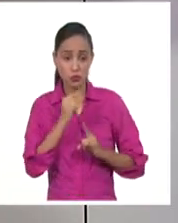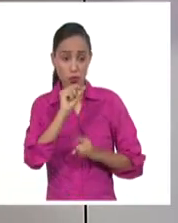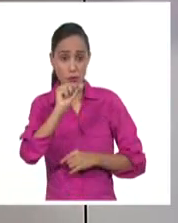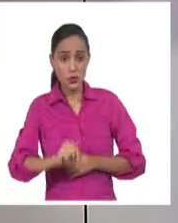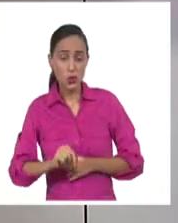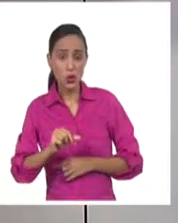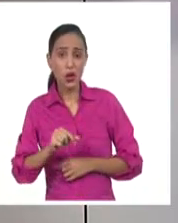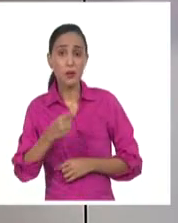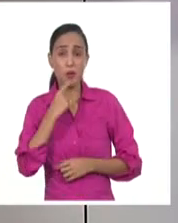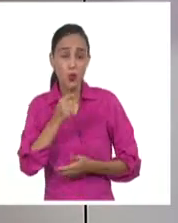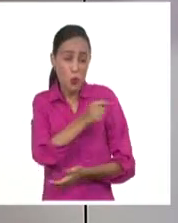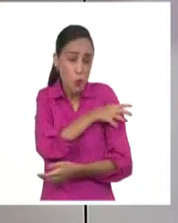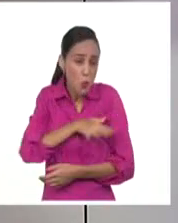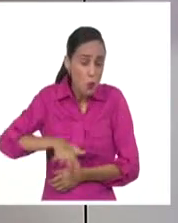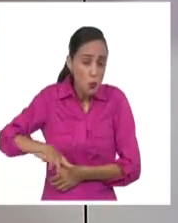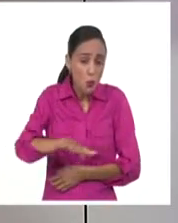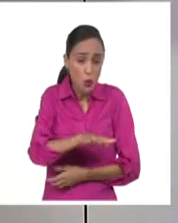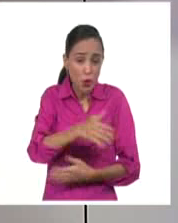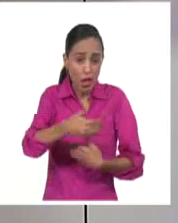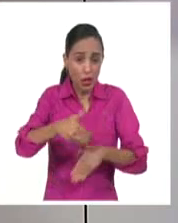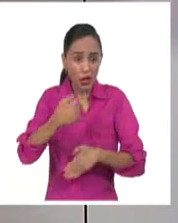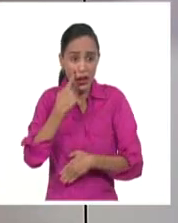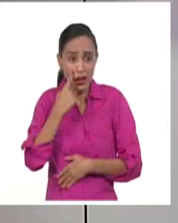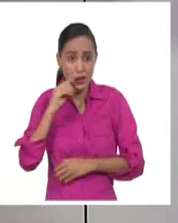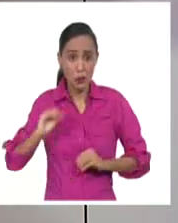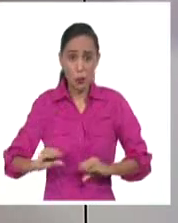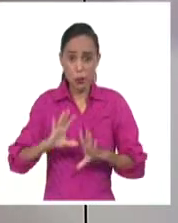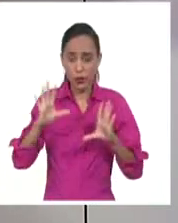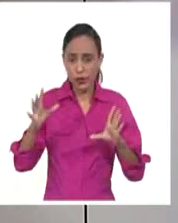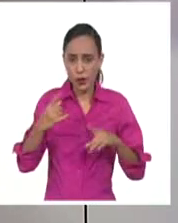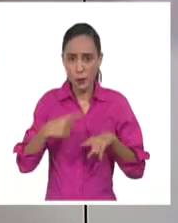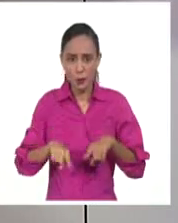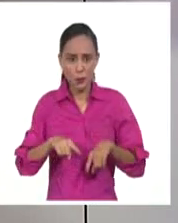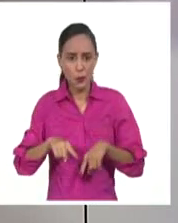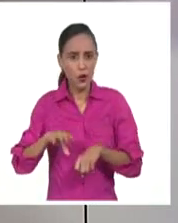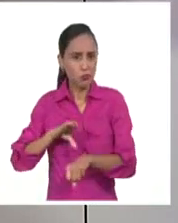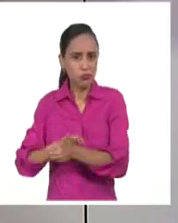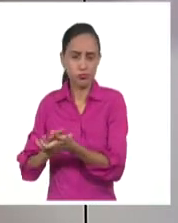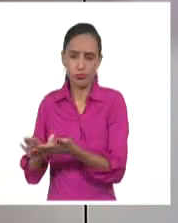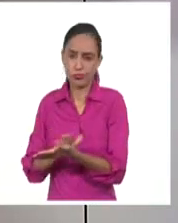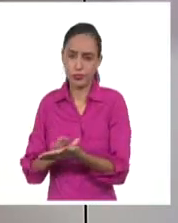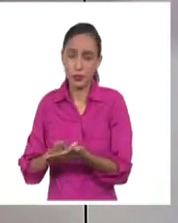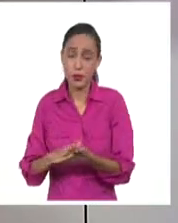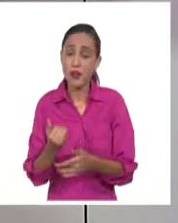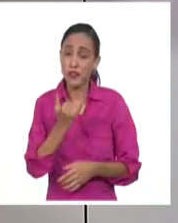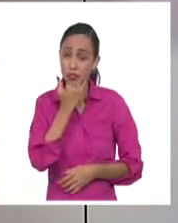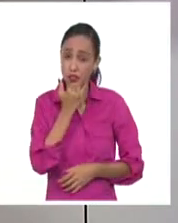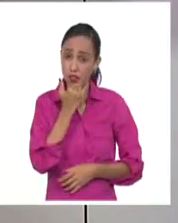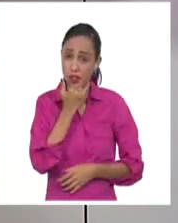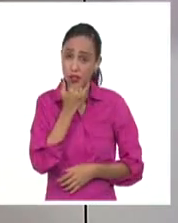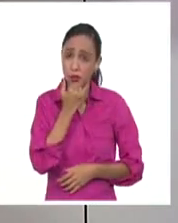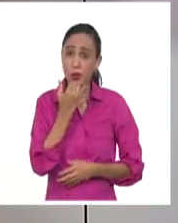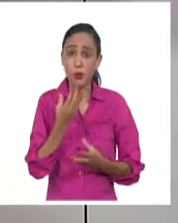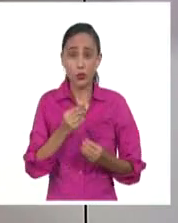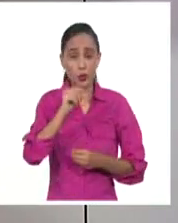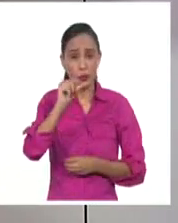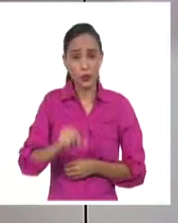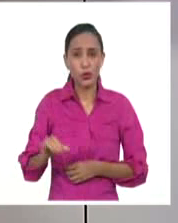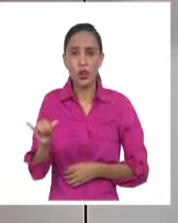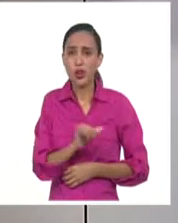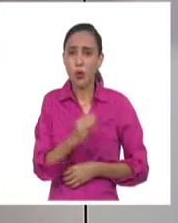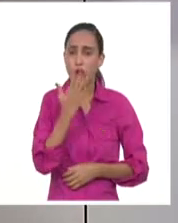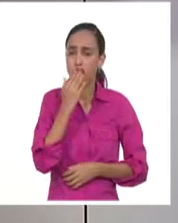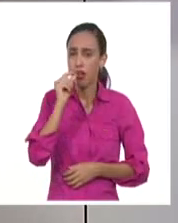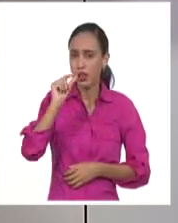lugares públicos y a plena luz del día. Y también, también afectaron otras minorías, como los nativos, los asiáticos,